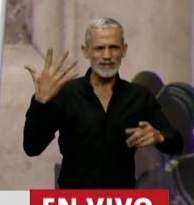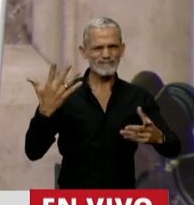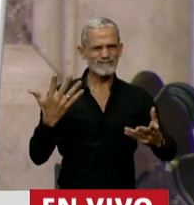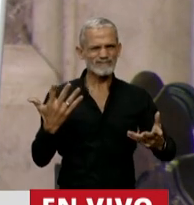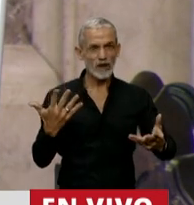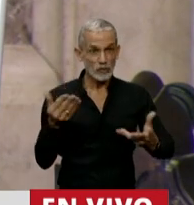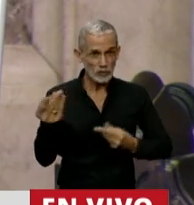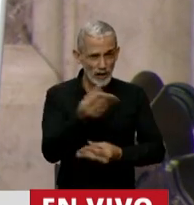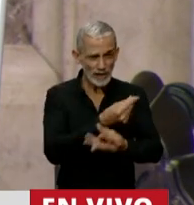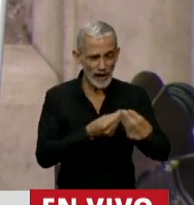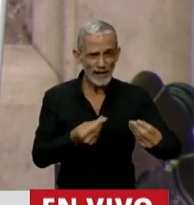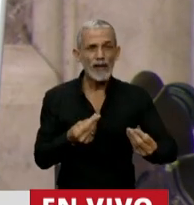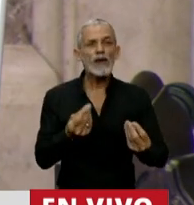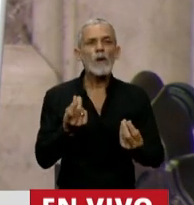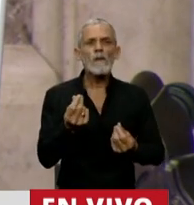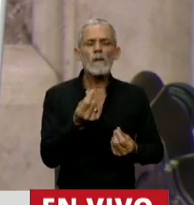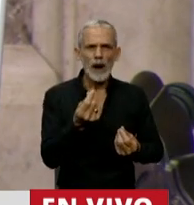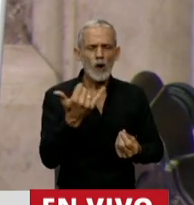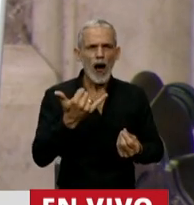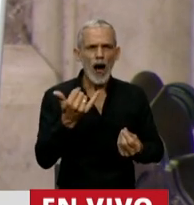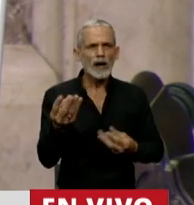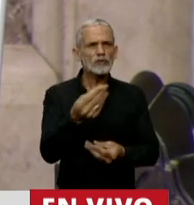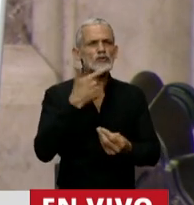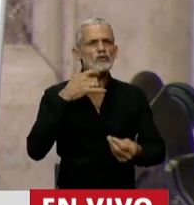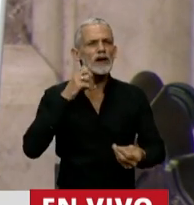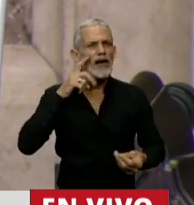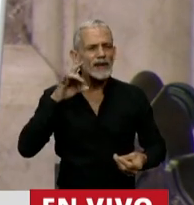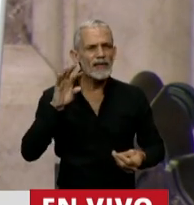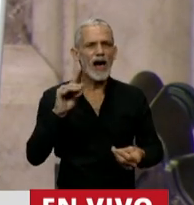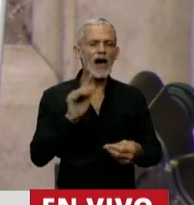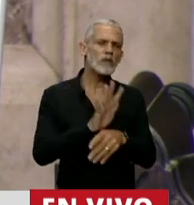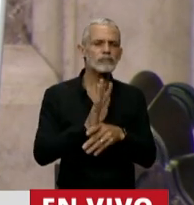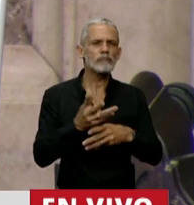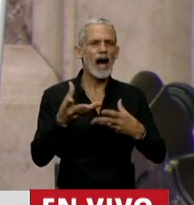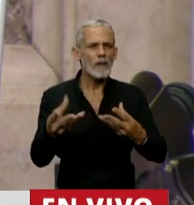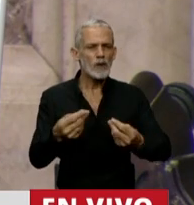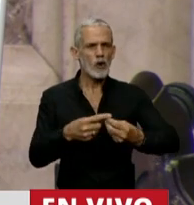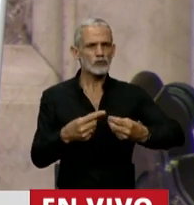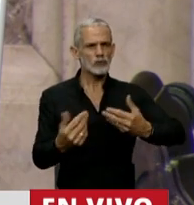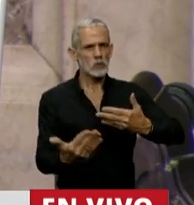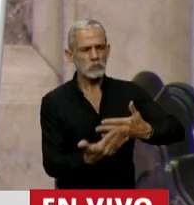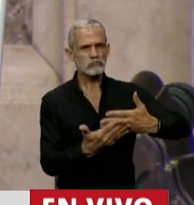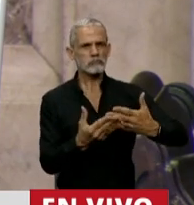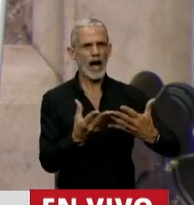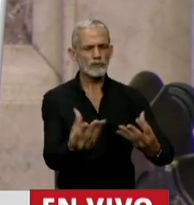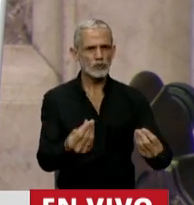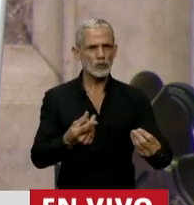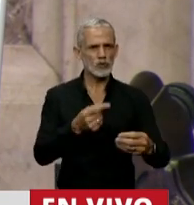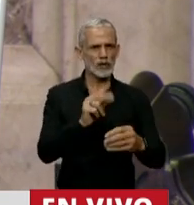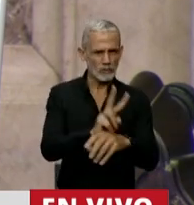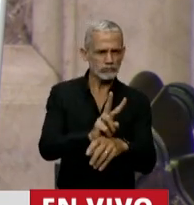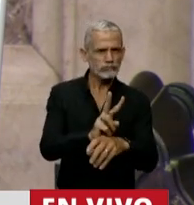La solidaridad es un valor por excelencia, es sinónimo de apoyo, de respaldo, de ayuda, de